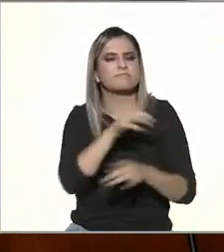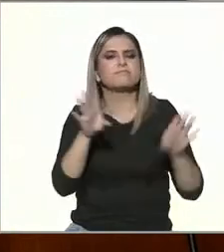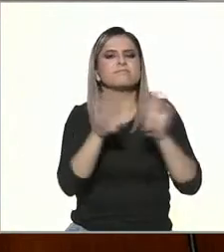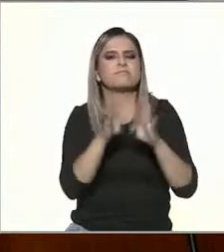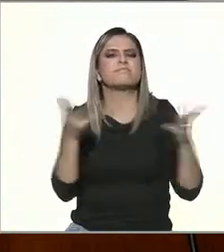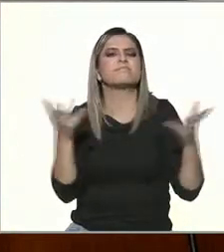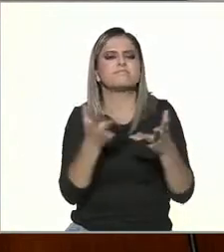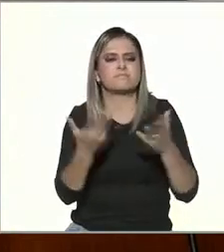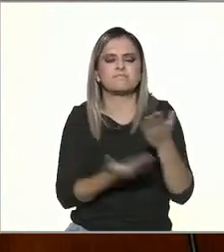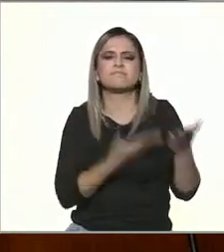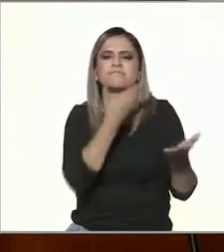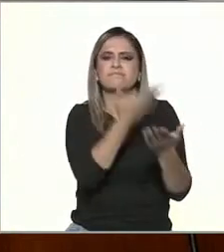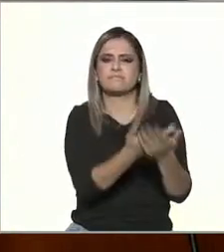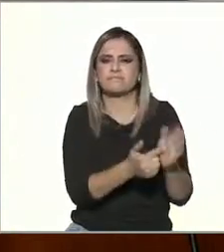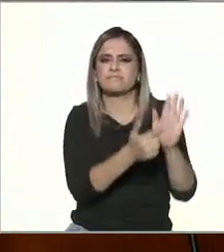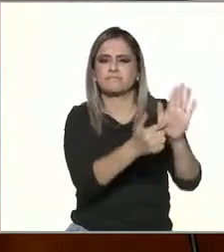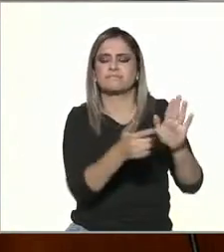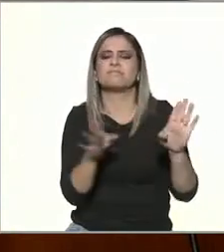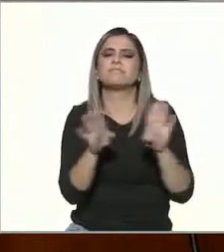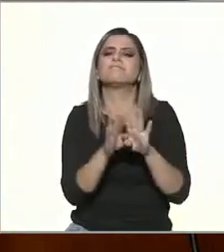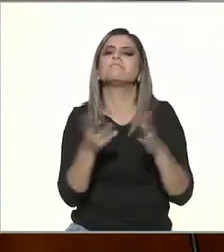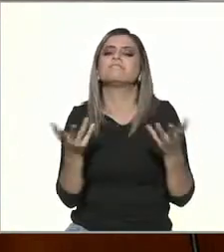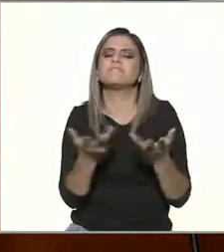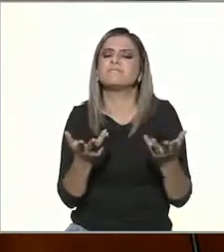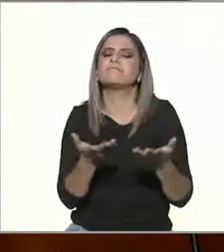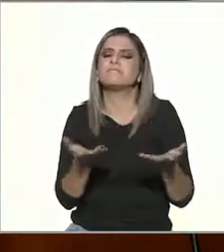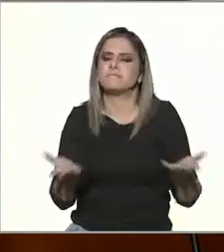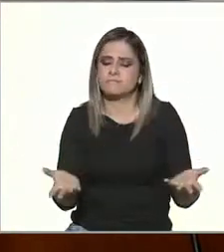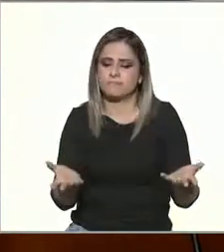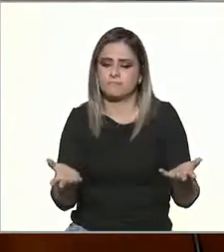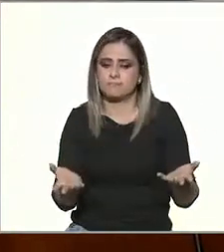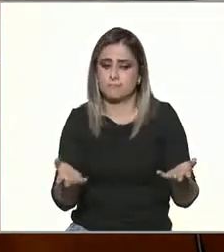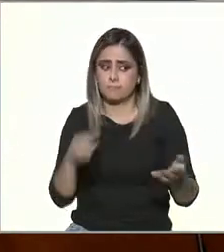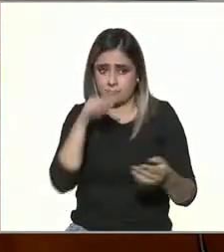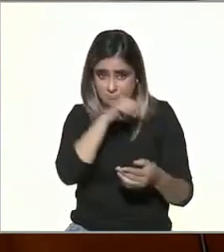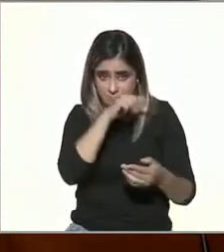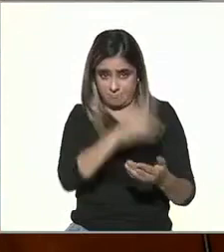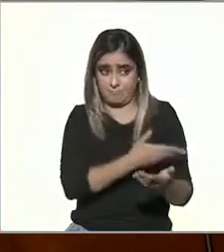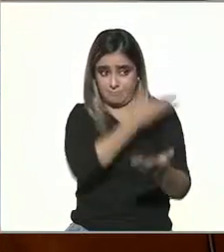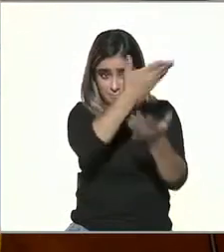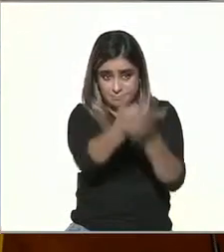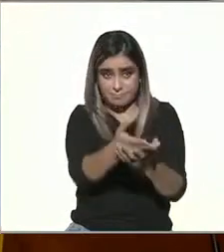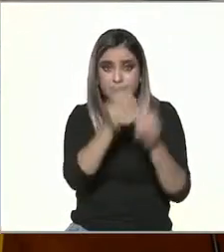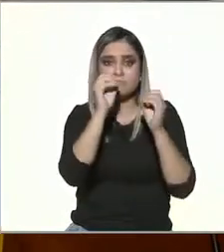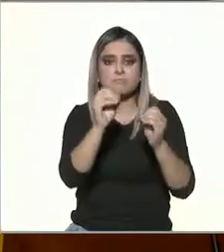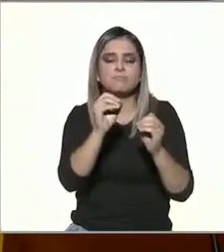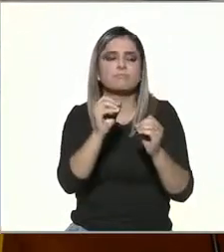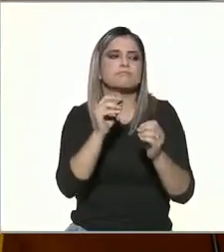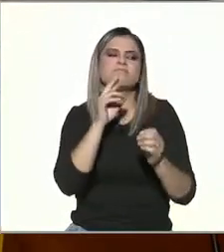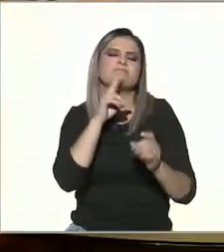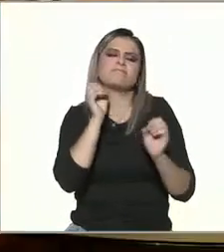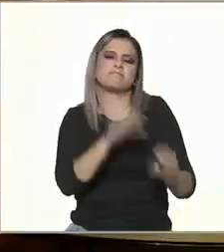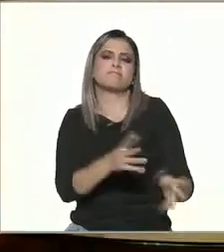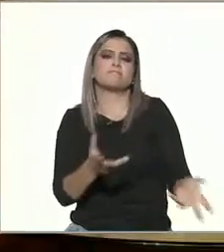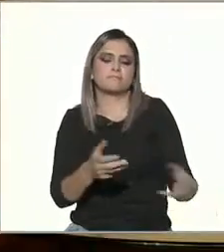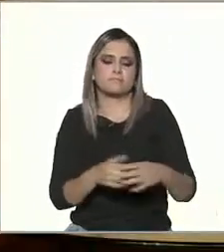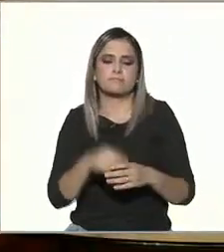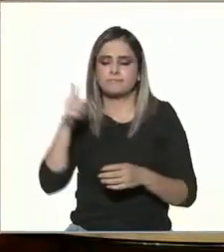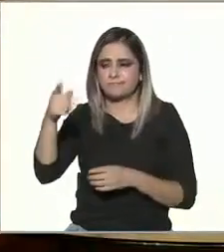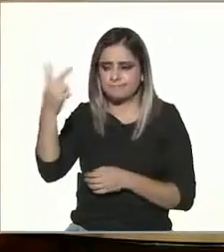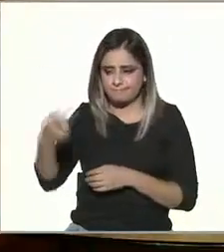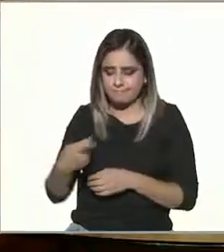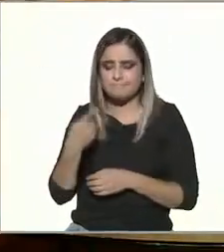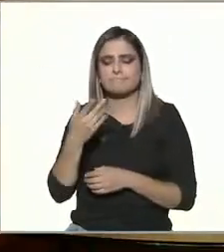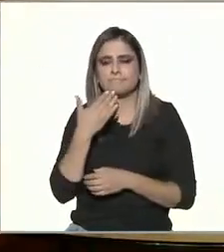justa medida de internet incluso te pregunto ¿llevarían el tema o lo dejamos como está? te agradezco la pregunta